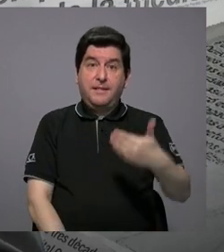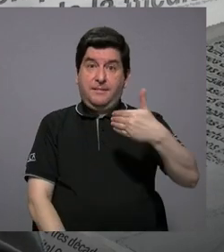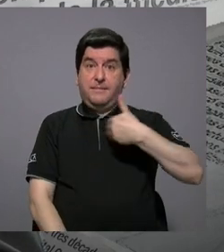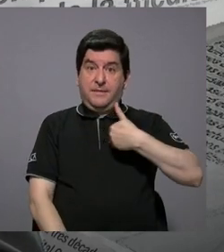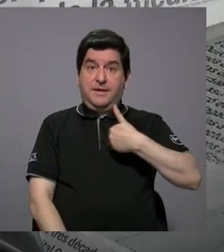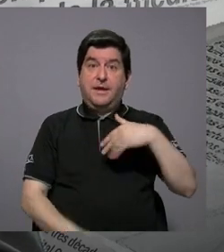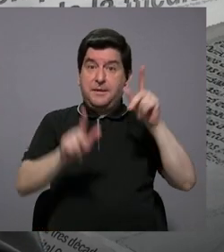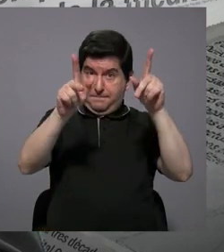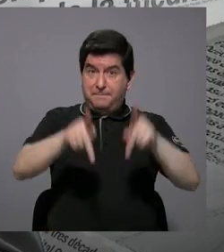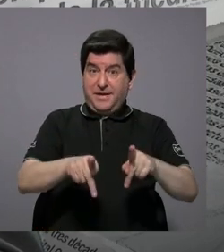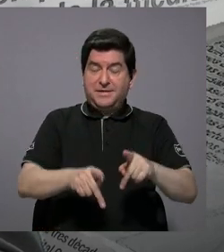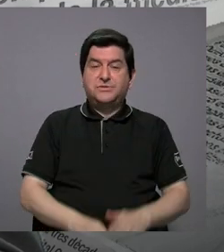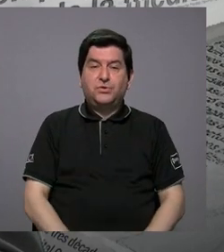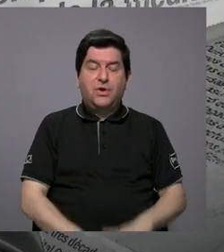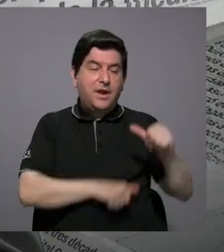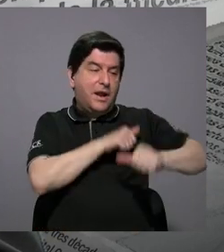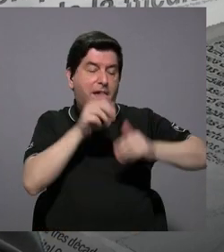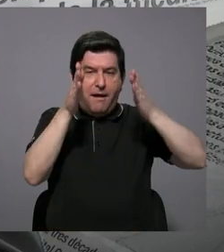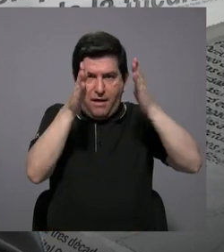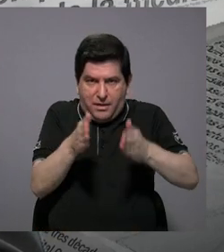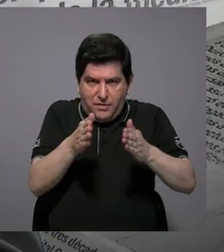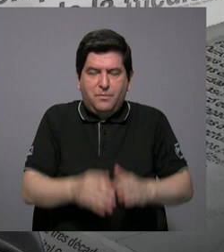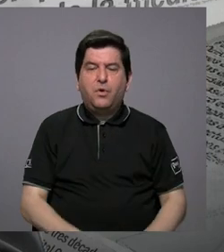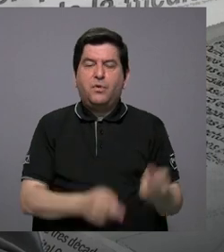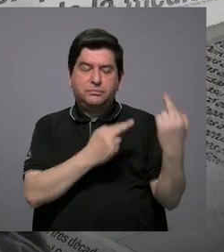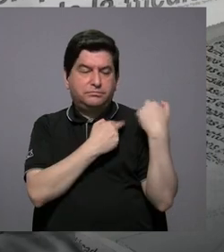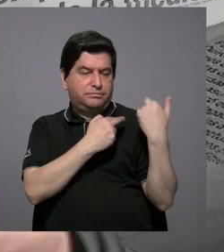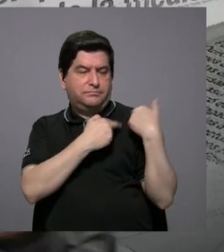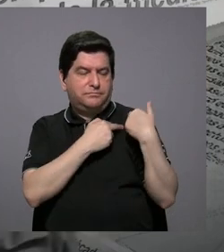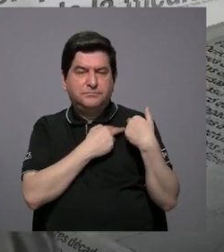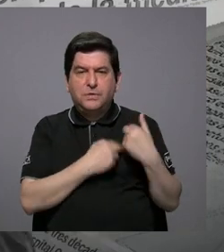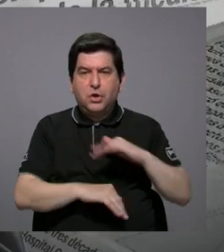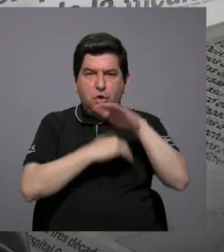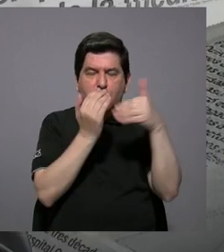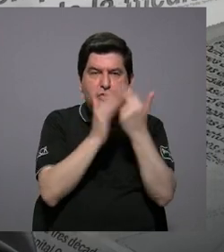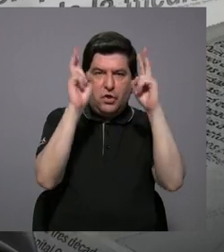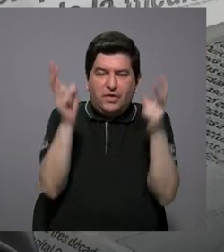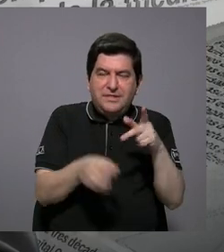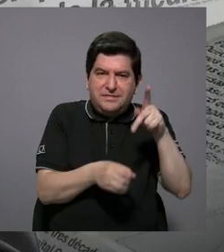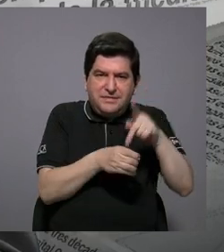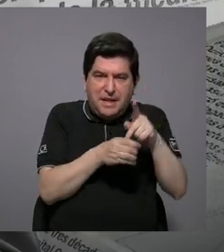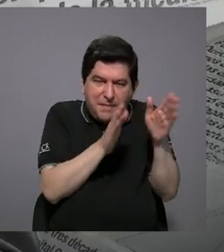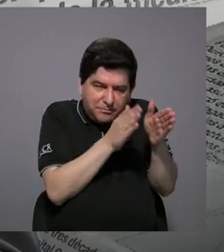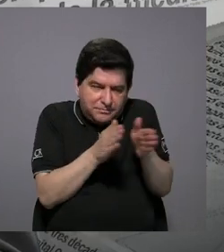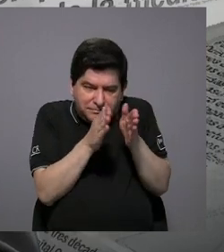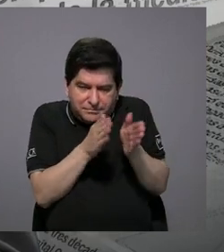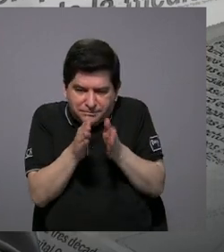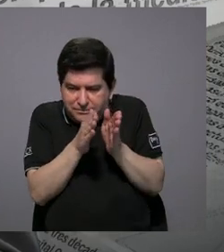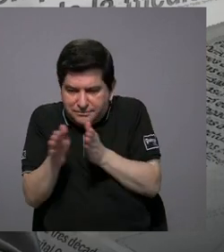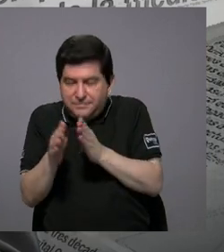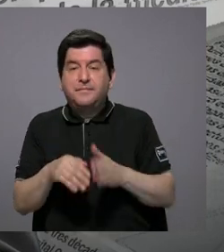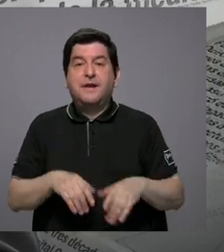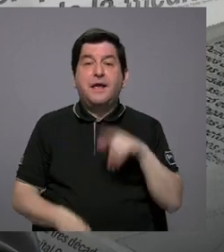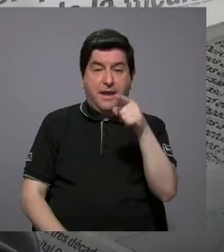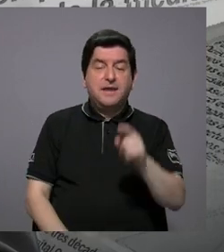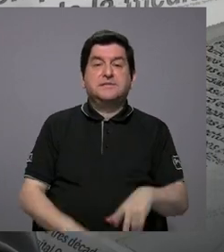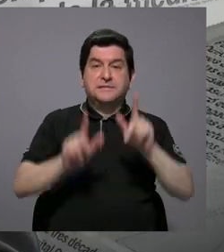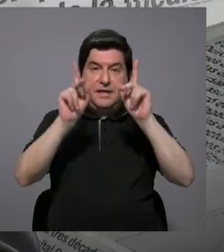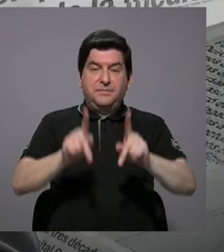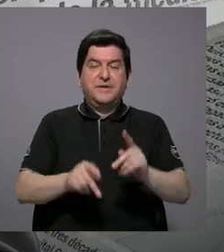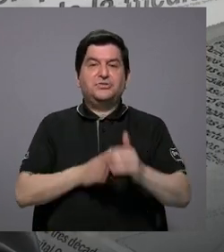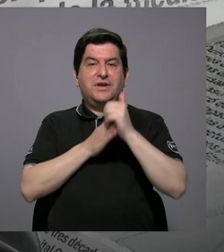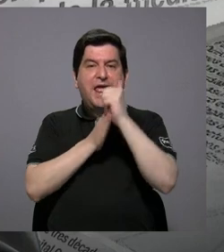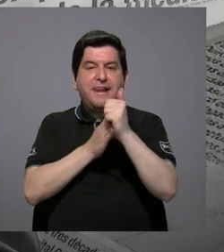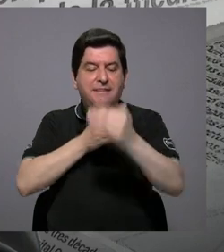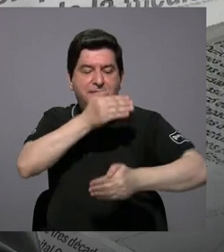una persona de antropología que es la encargada de armar todo ese tema de la participación y ella es la que lleva la batuta en estos